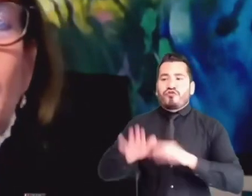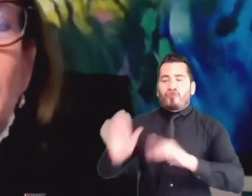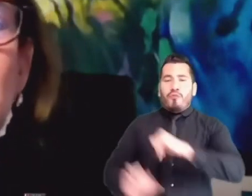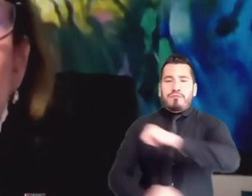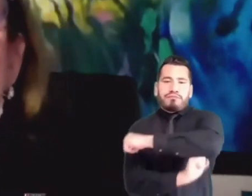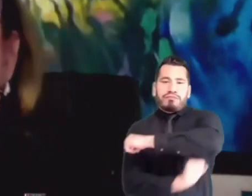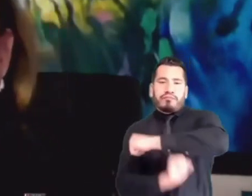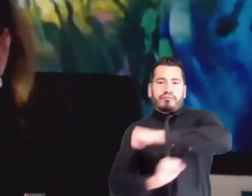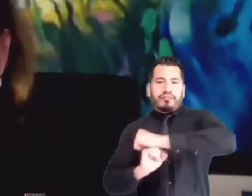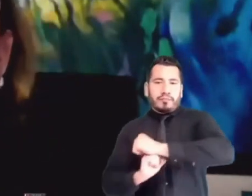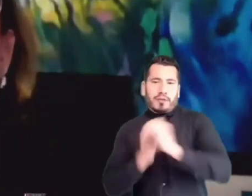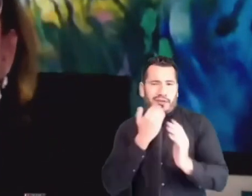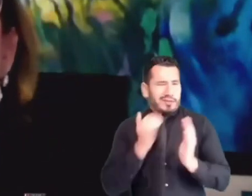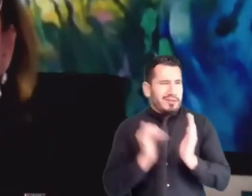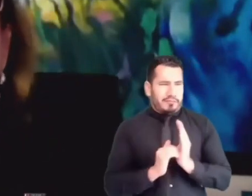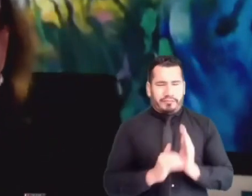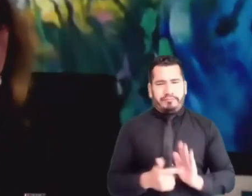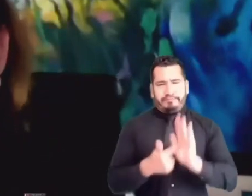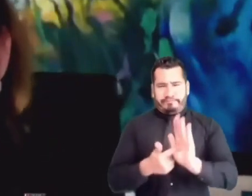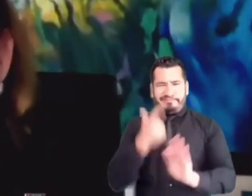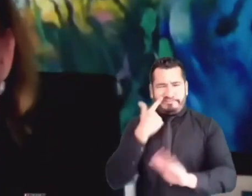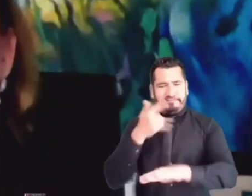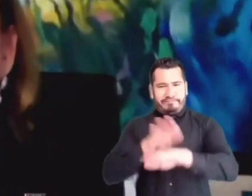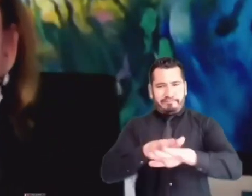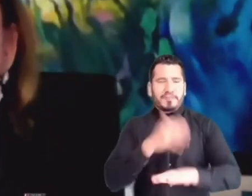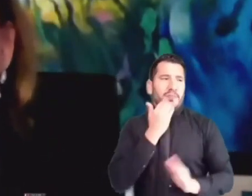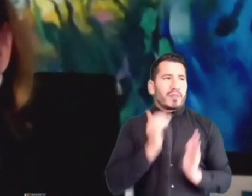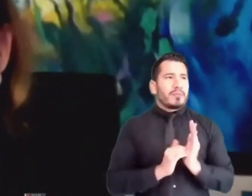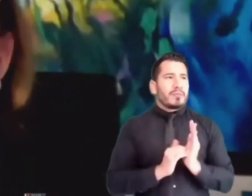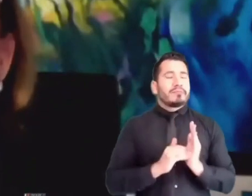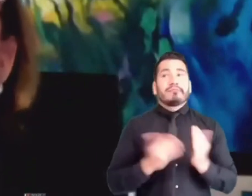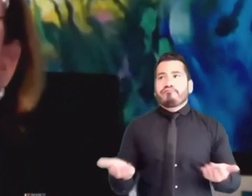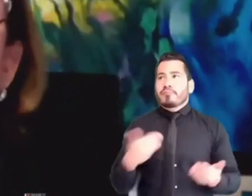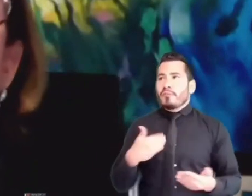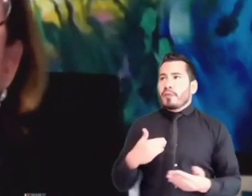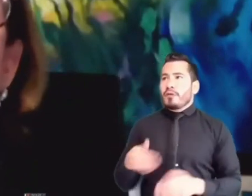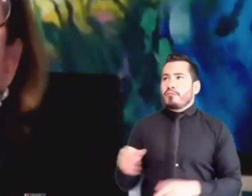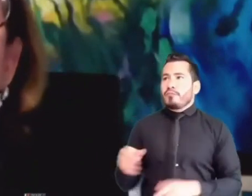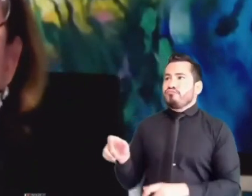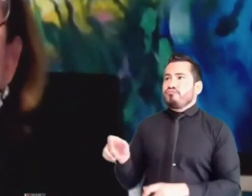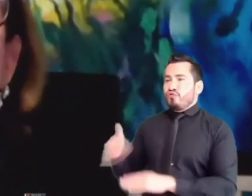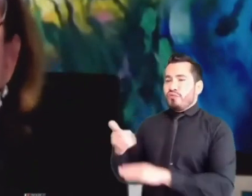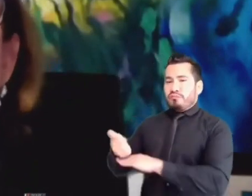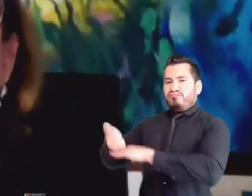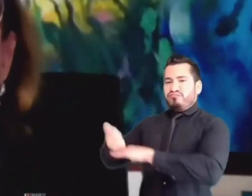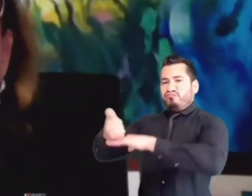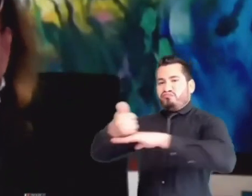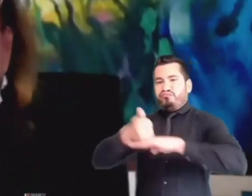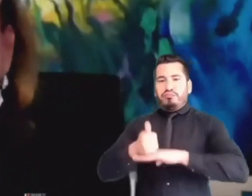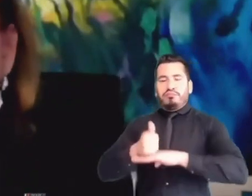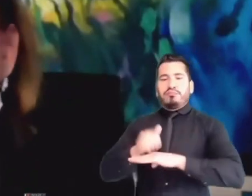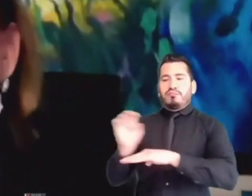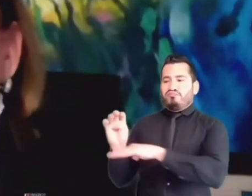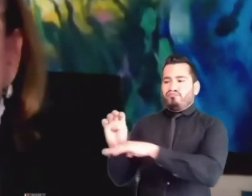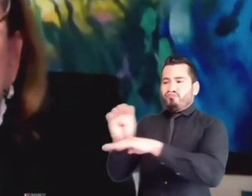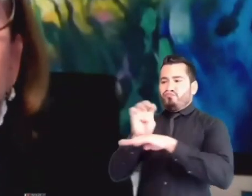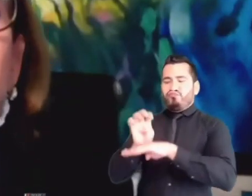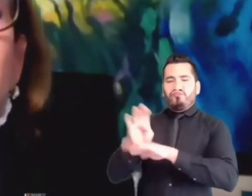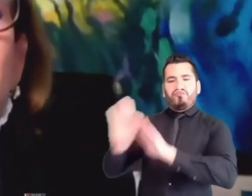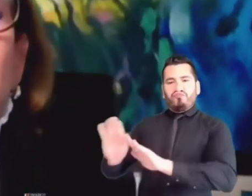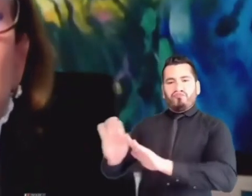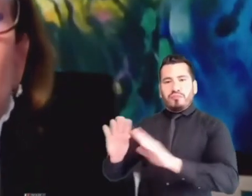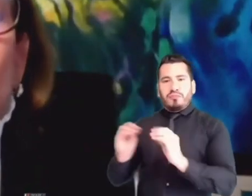ejemplo. Imaginémonos cuando las autoridades priorizan indebidamente los intereses privados en la política fiscal.